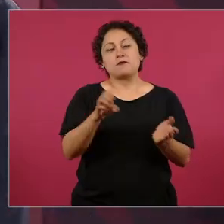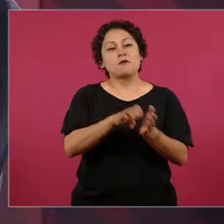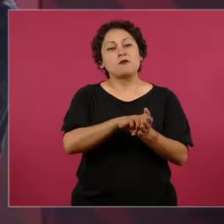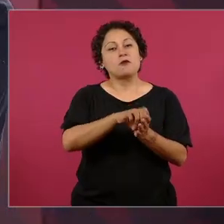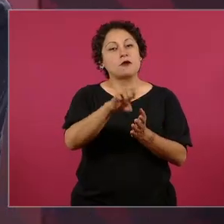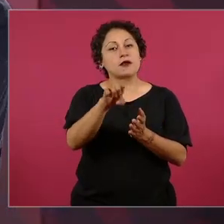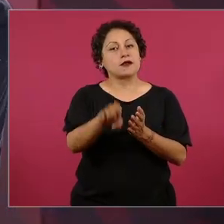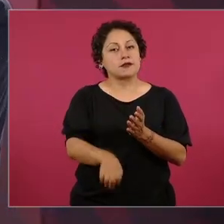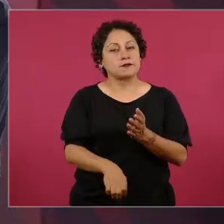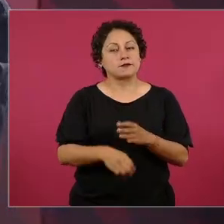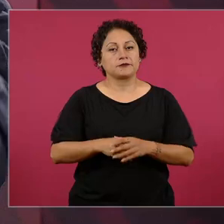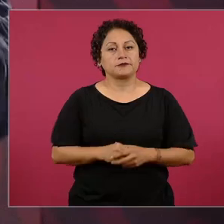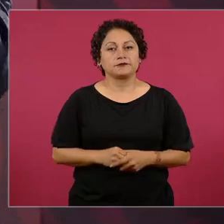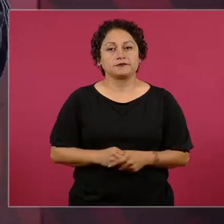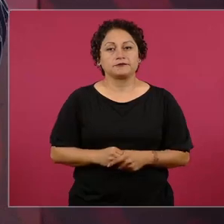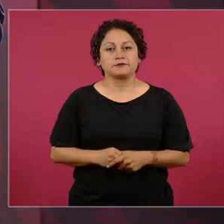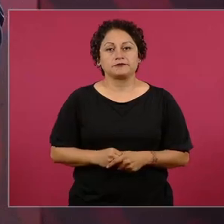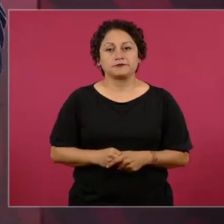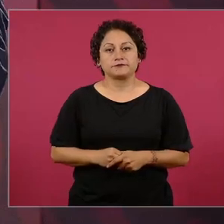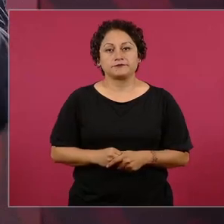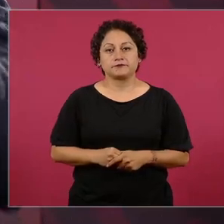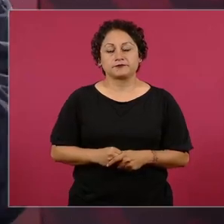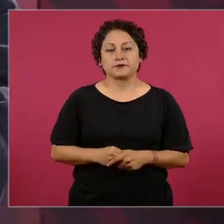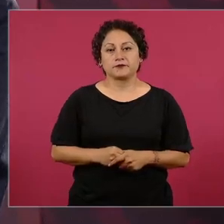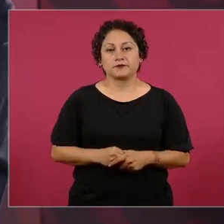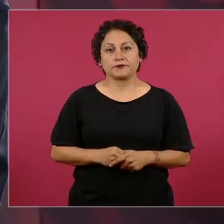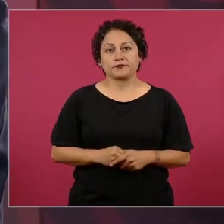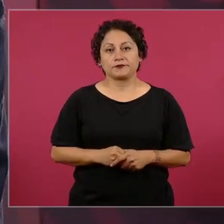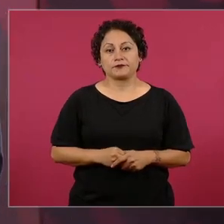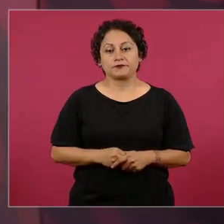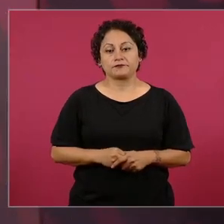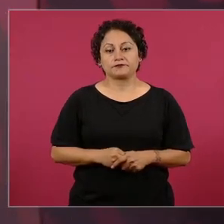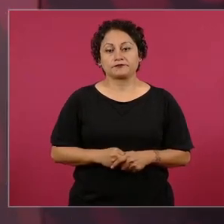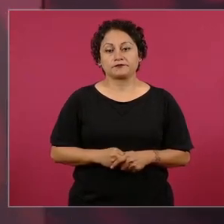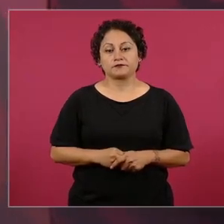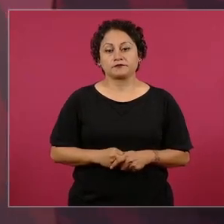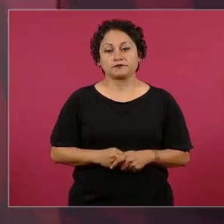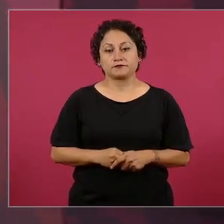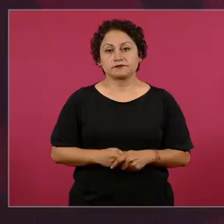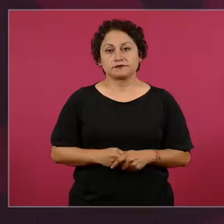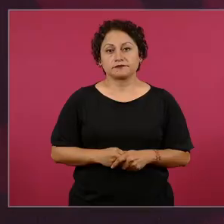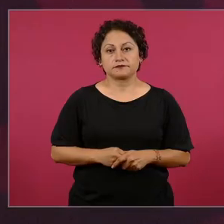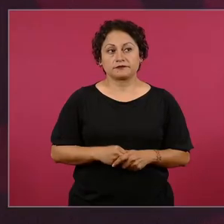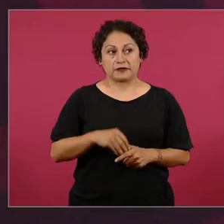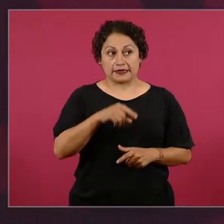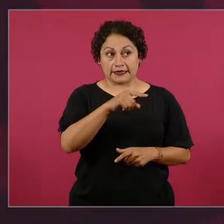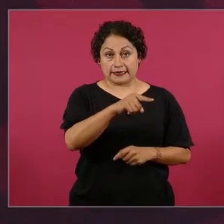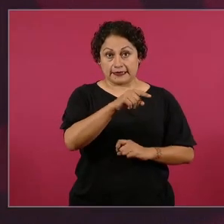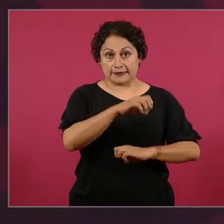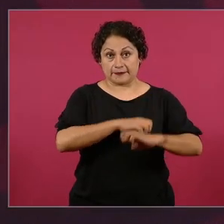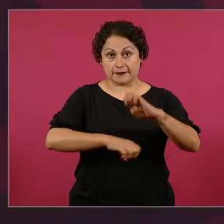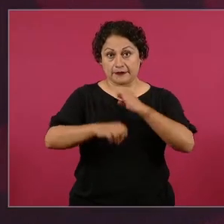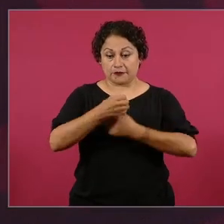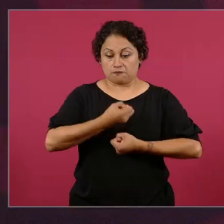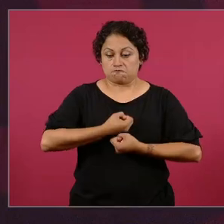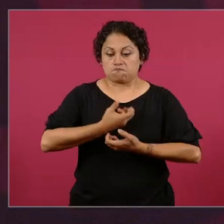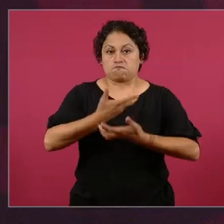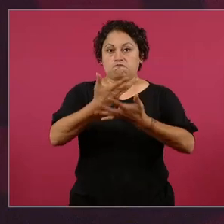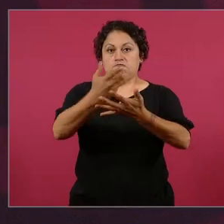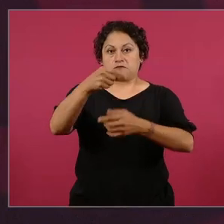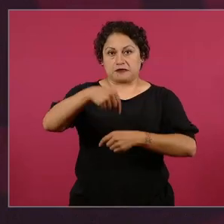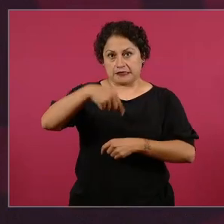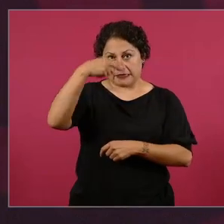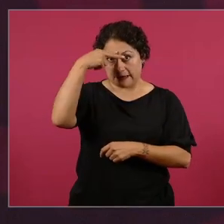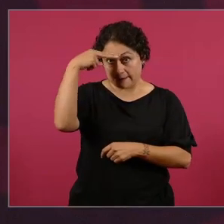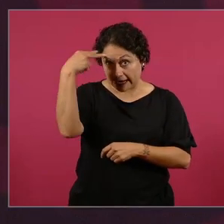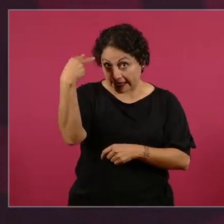que se pronuncian en México a través de la